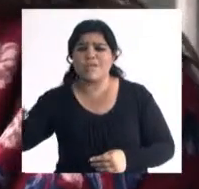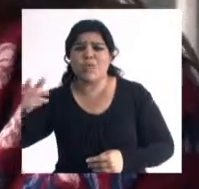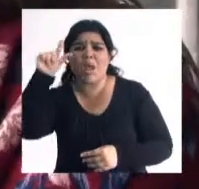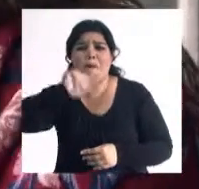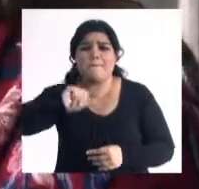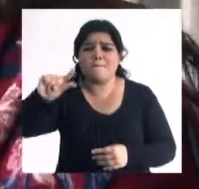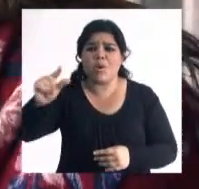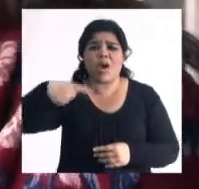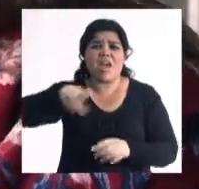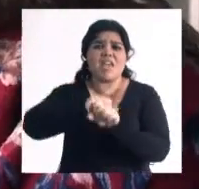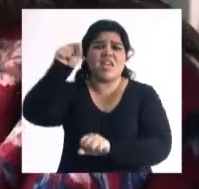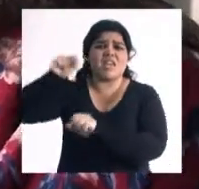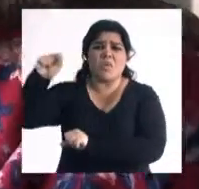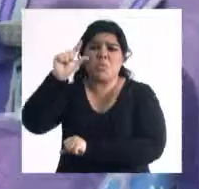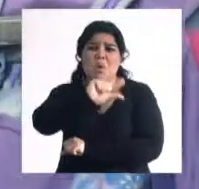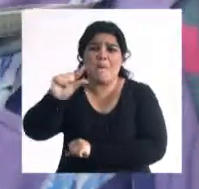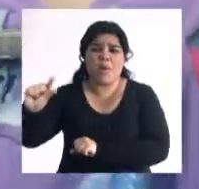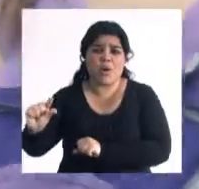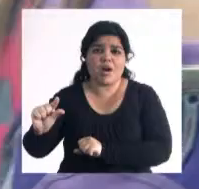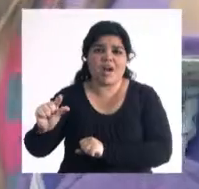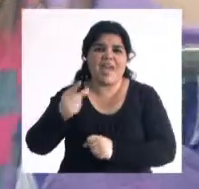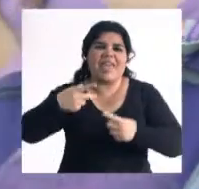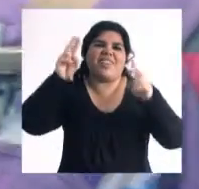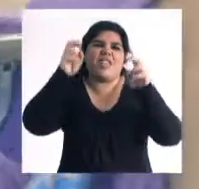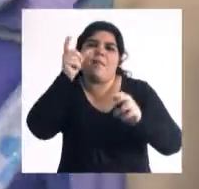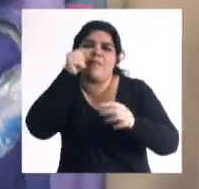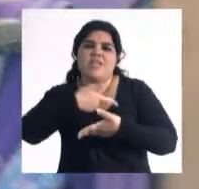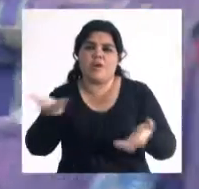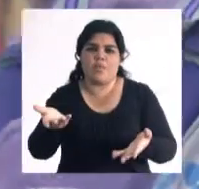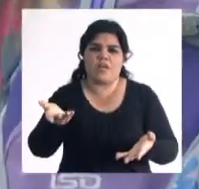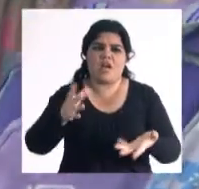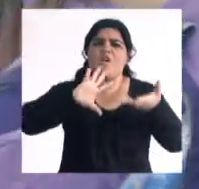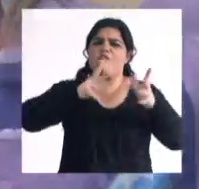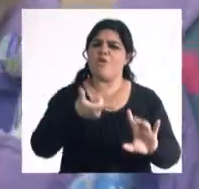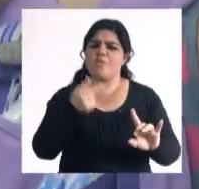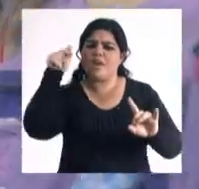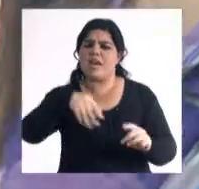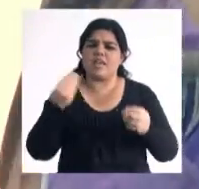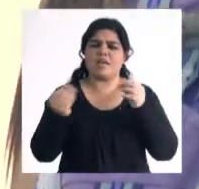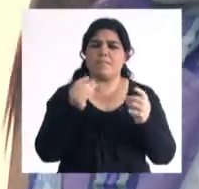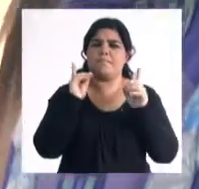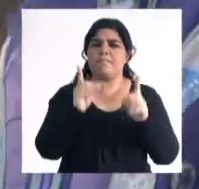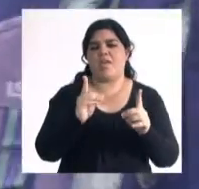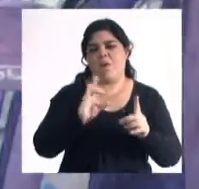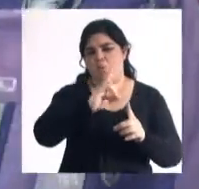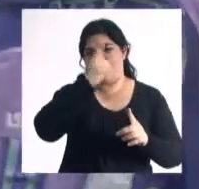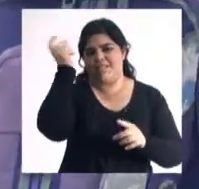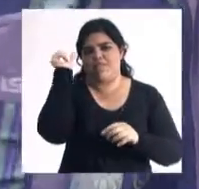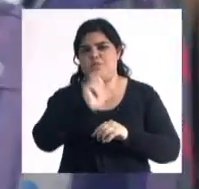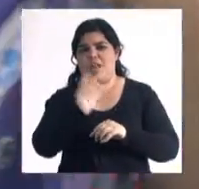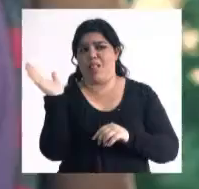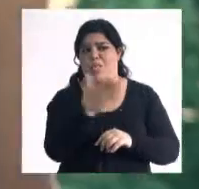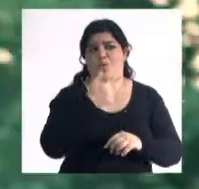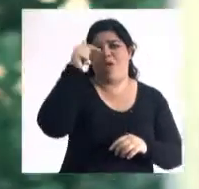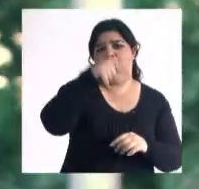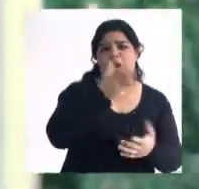humano formado en políticas públicas. Y este fenómeno que pasa en todas las universidades nacionales argentinas, pero específicamente en